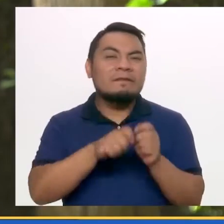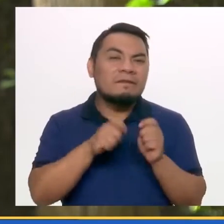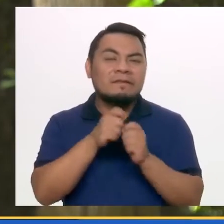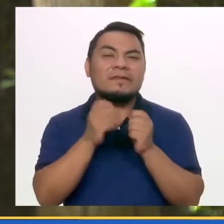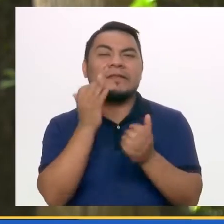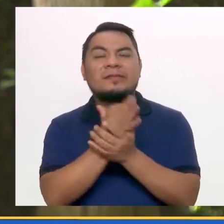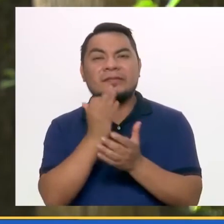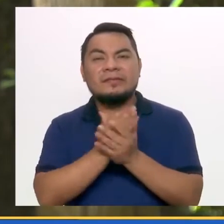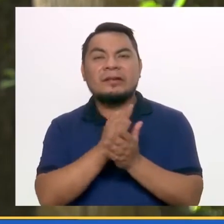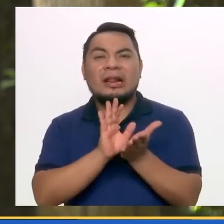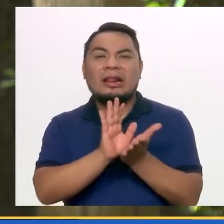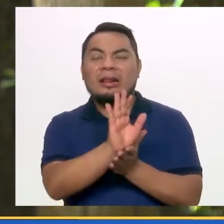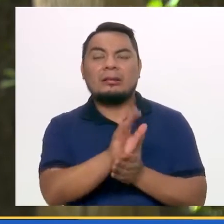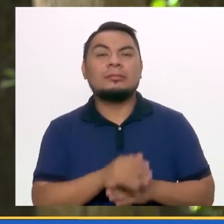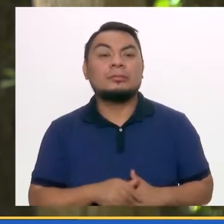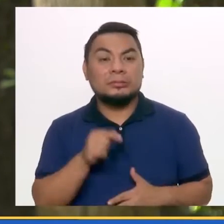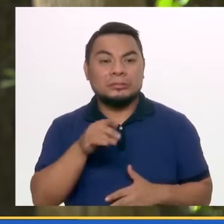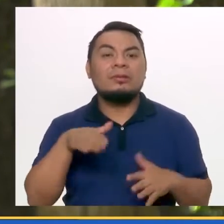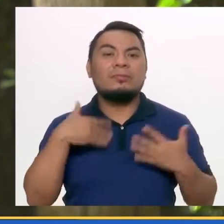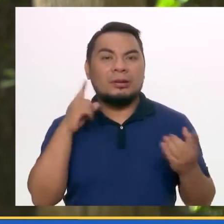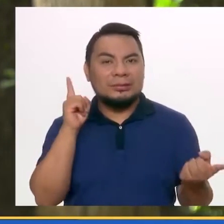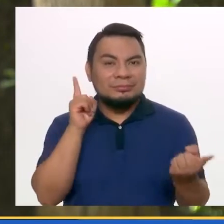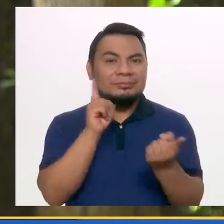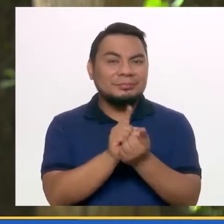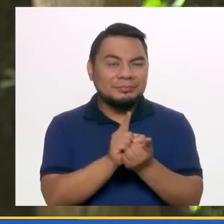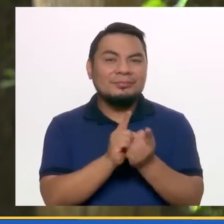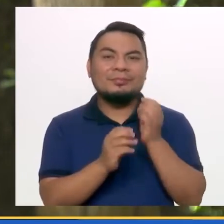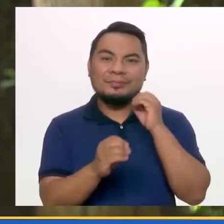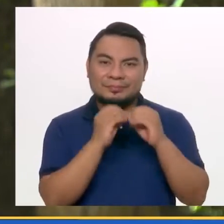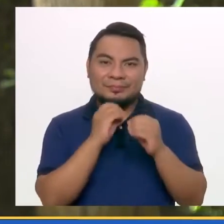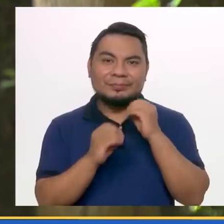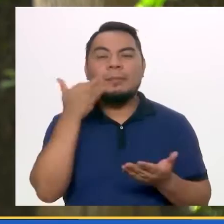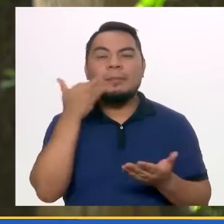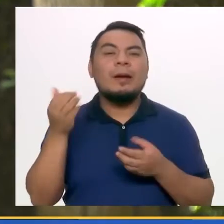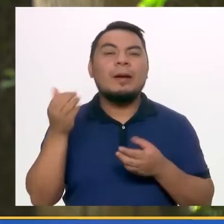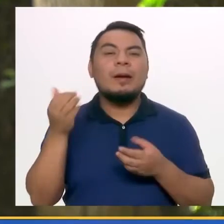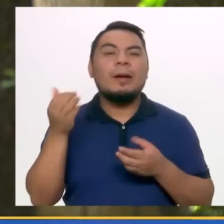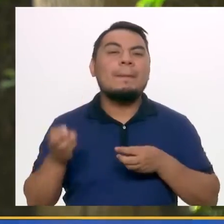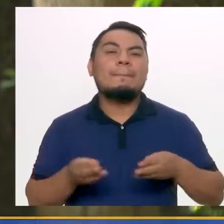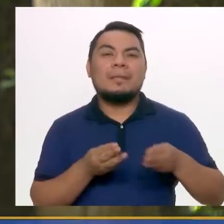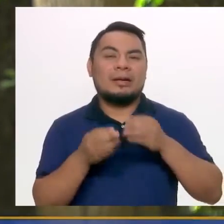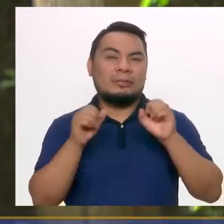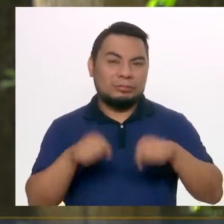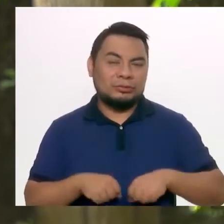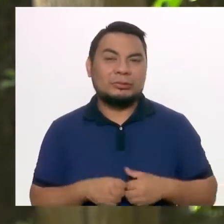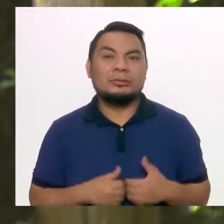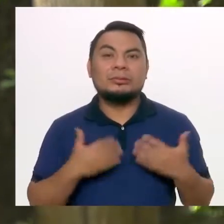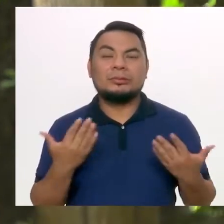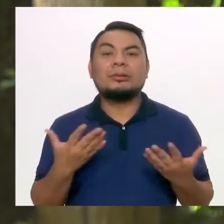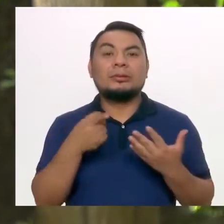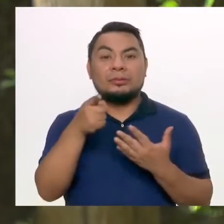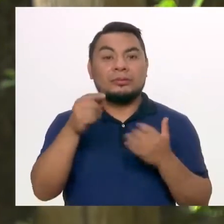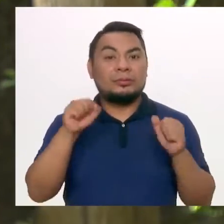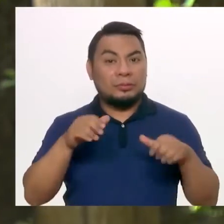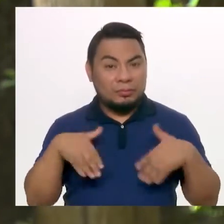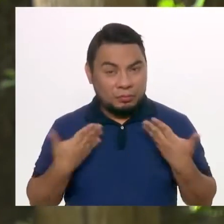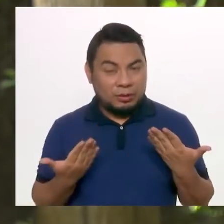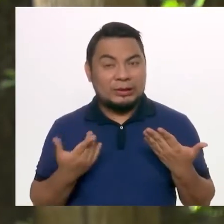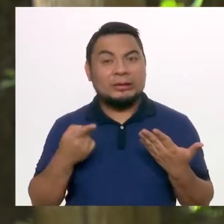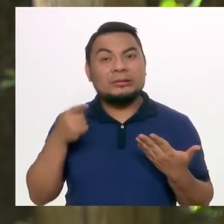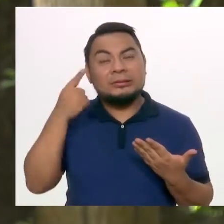discriminación va a poder ser tratado de la mejor manera posible. Y vas a tener muchas posibilidades de